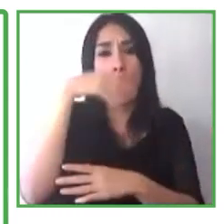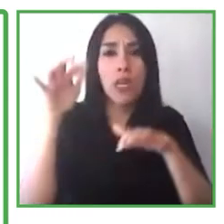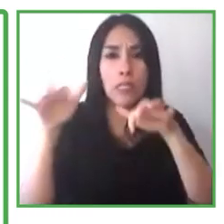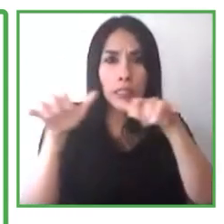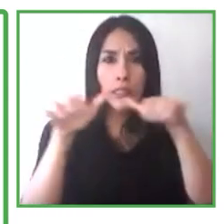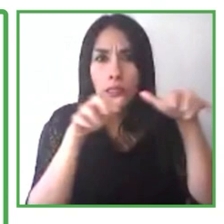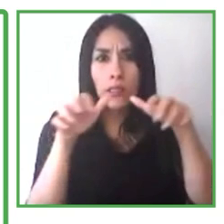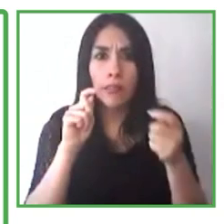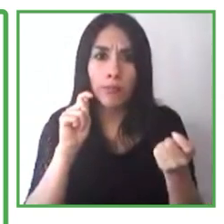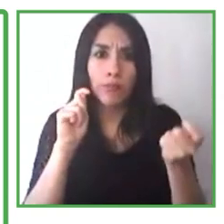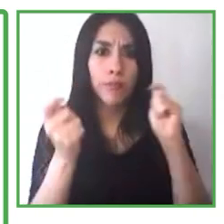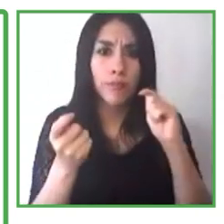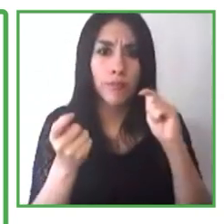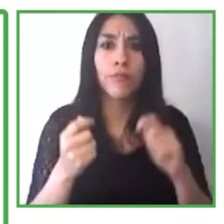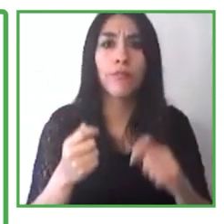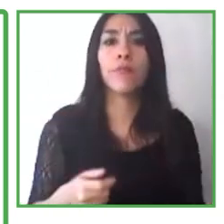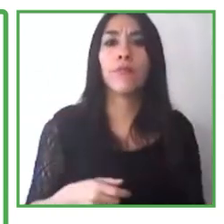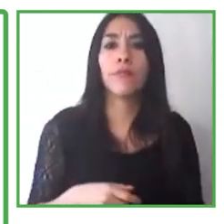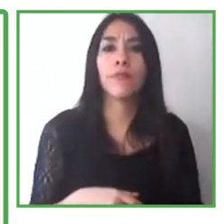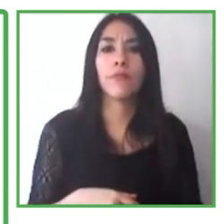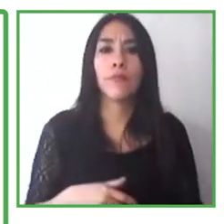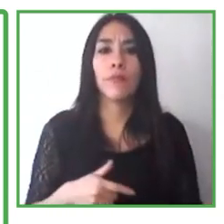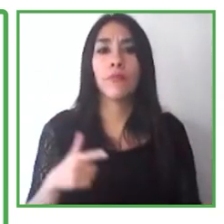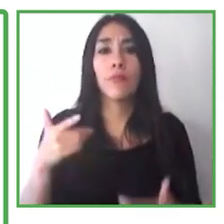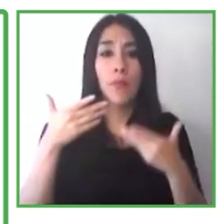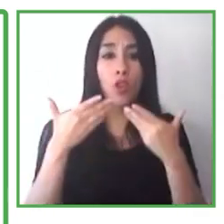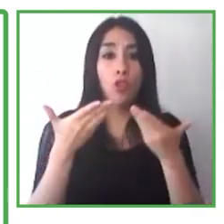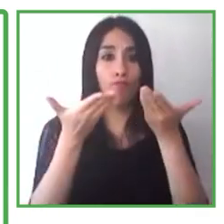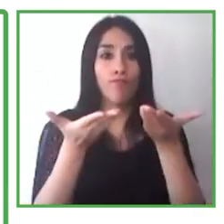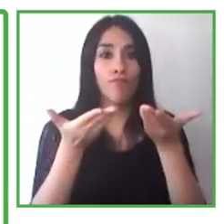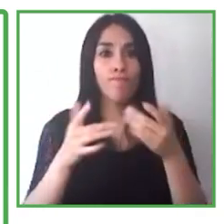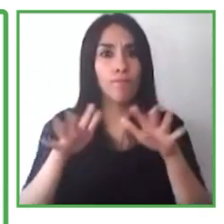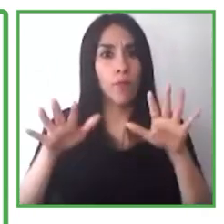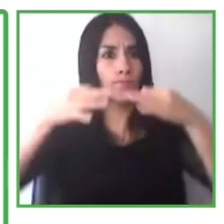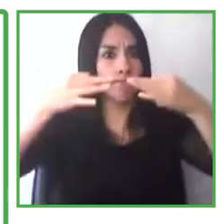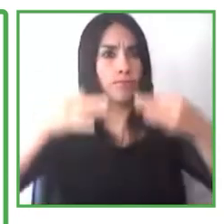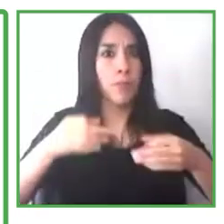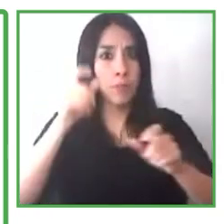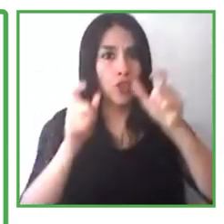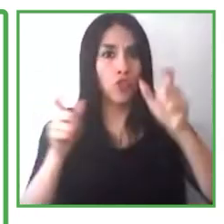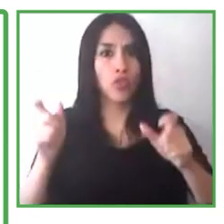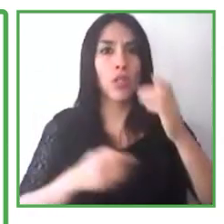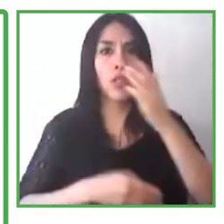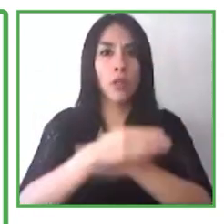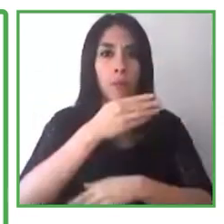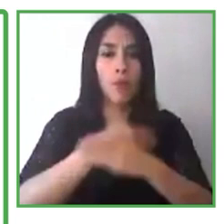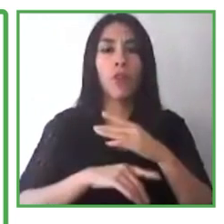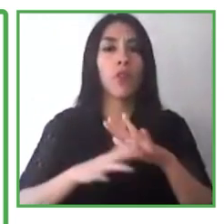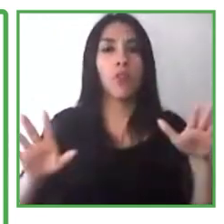También se trata de asegurar que las personas tengan suficiente tiempo